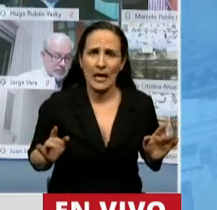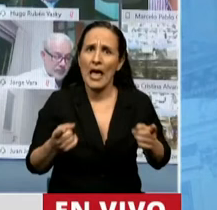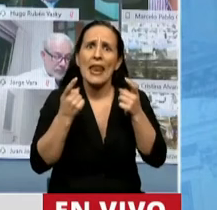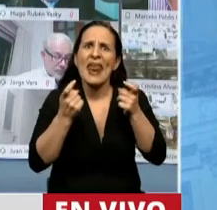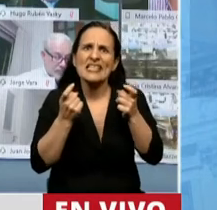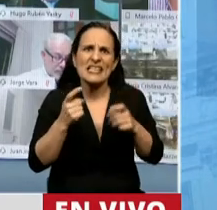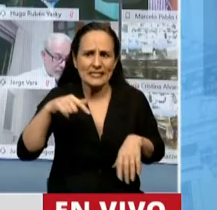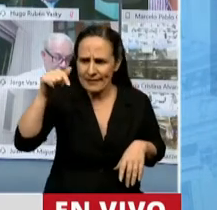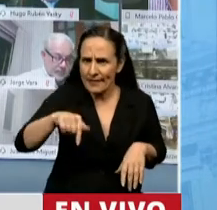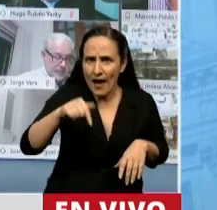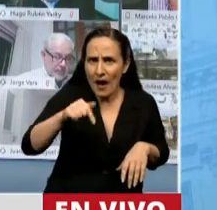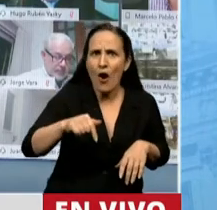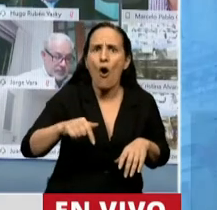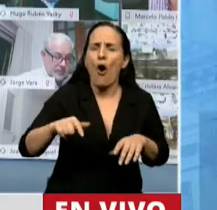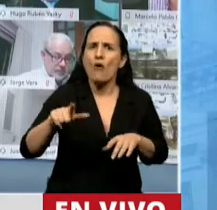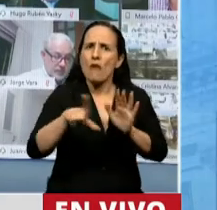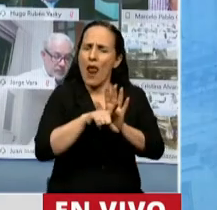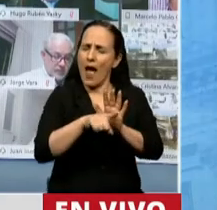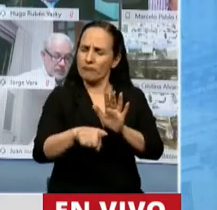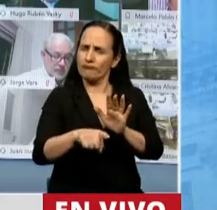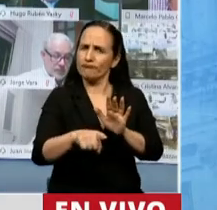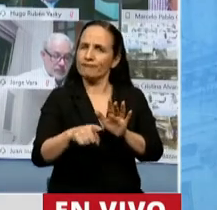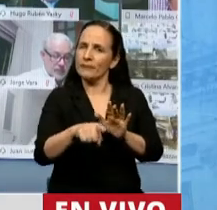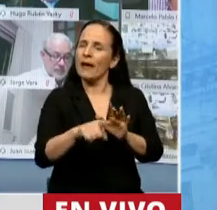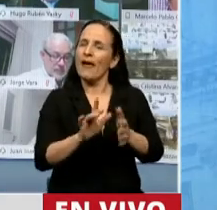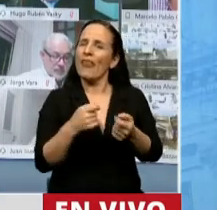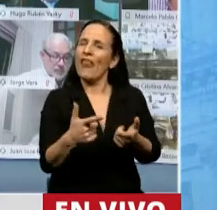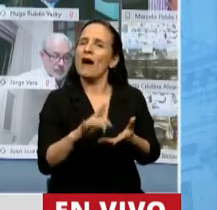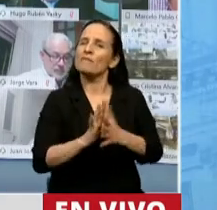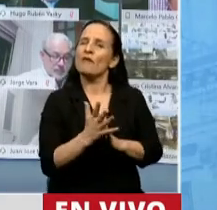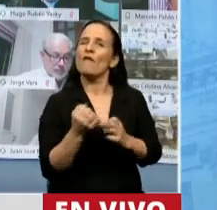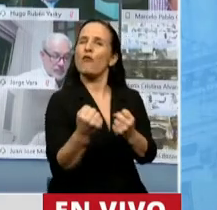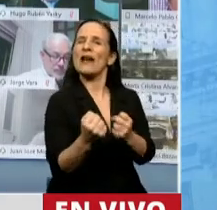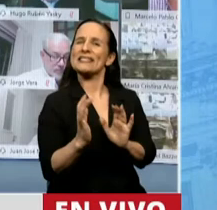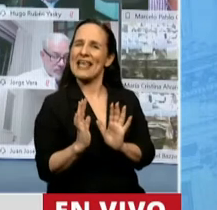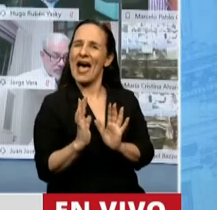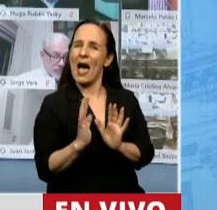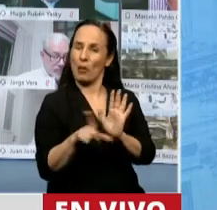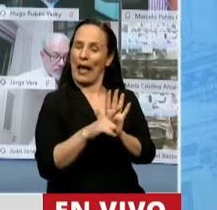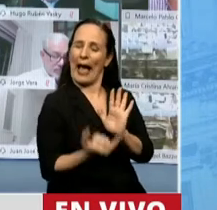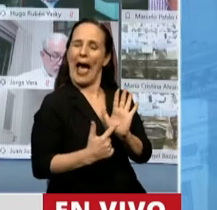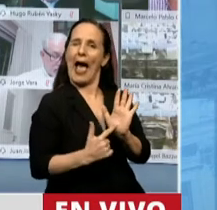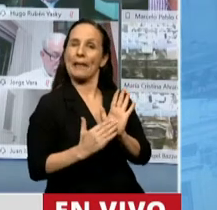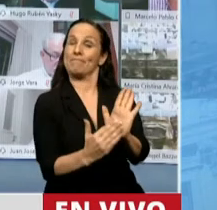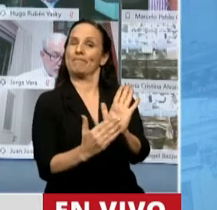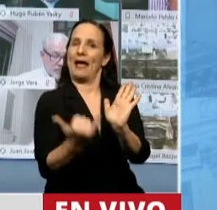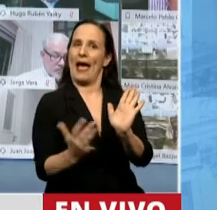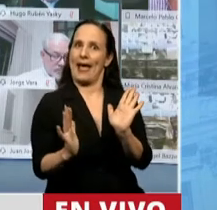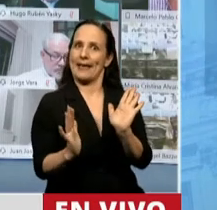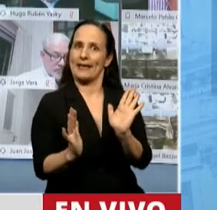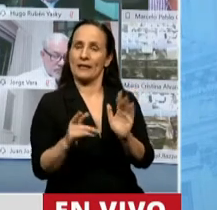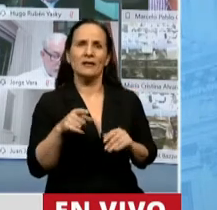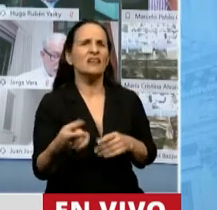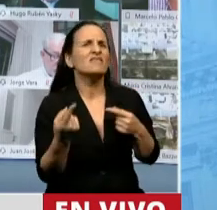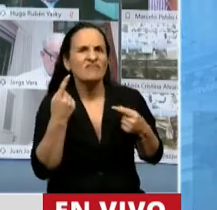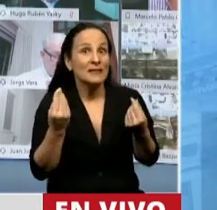proponiendo hoy en esta ley. Porque cuando se sanciona una ley como esta, lo que se propone es tocar el corazón de la